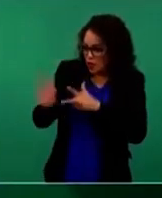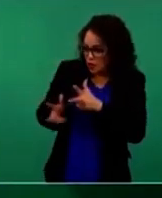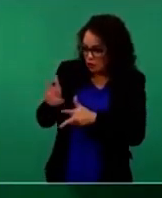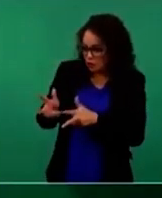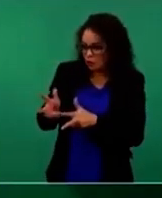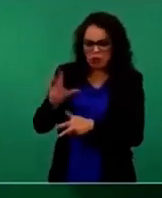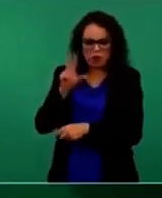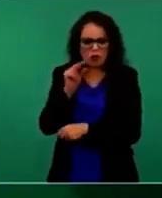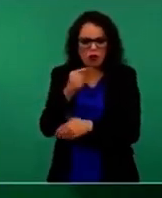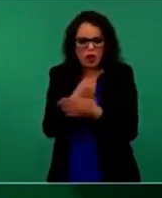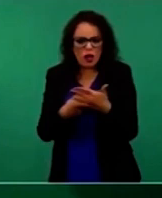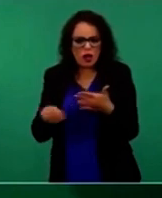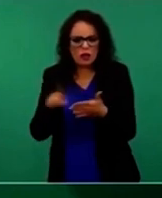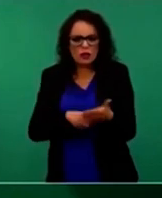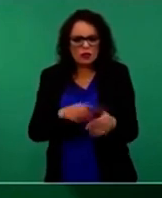cancelaron.